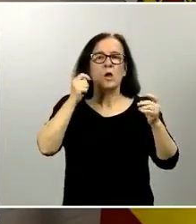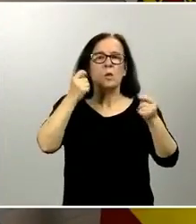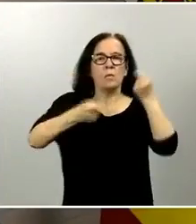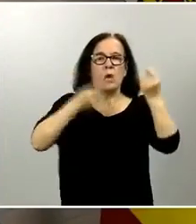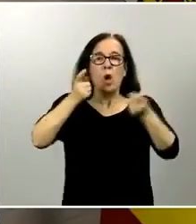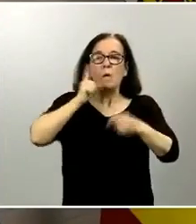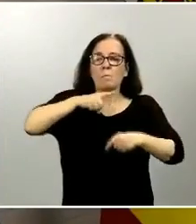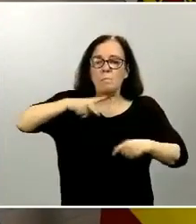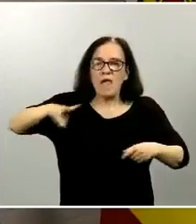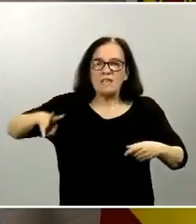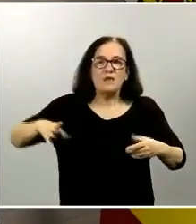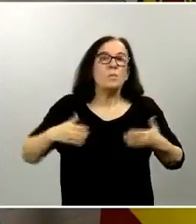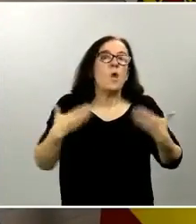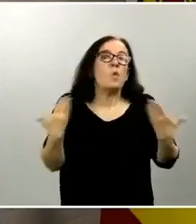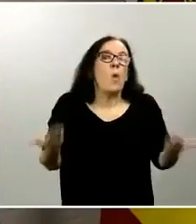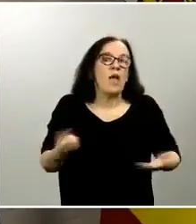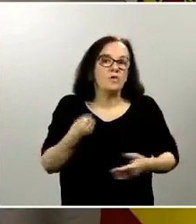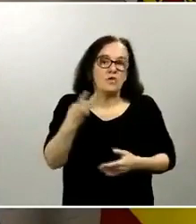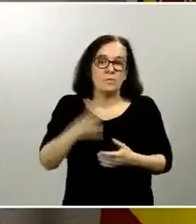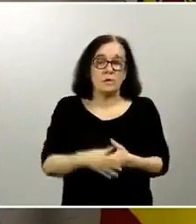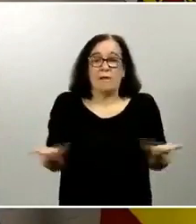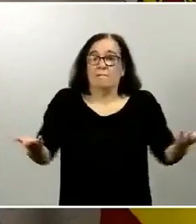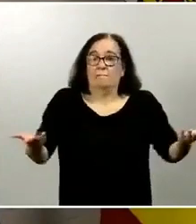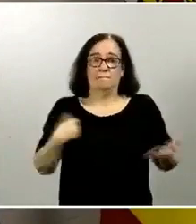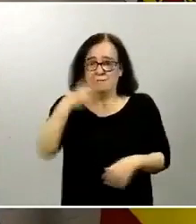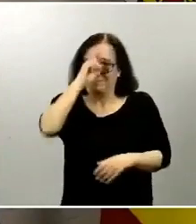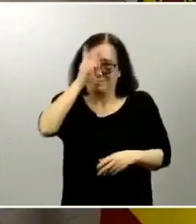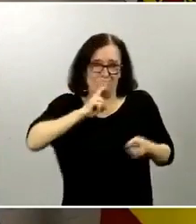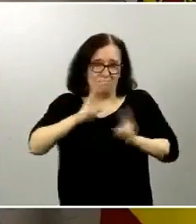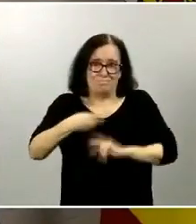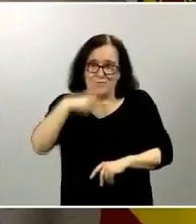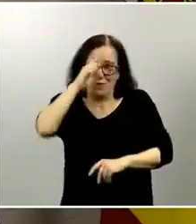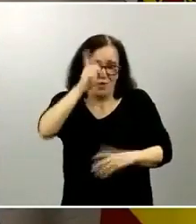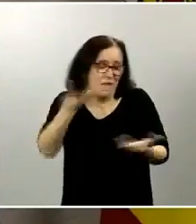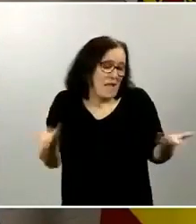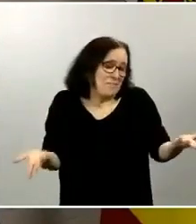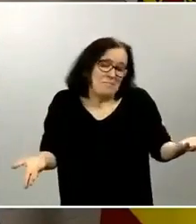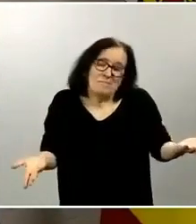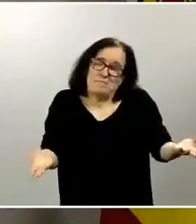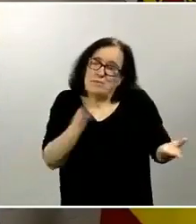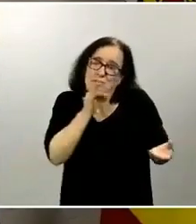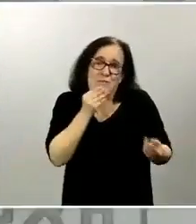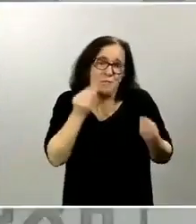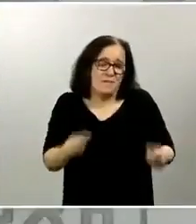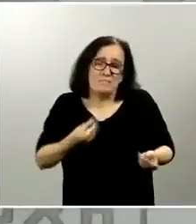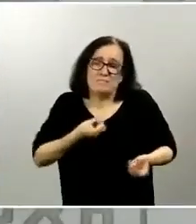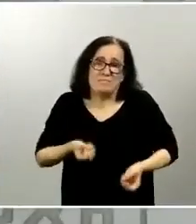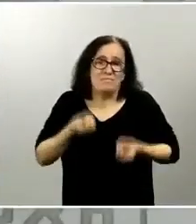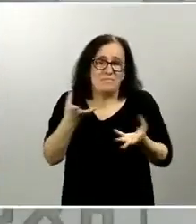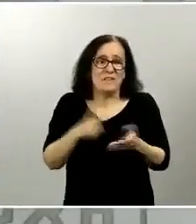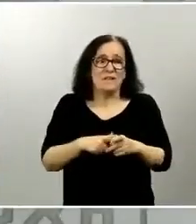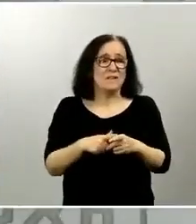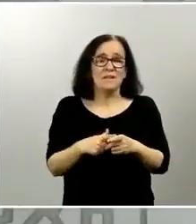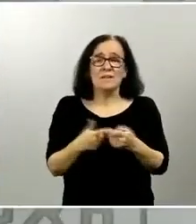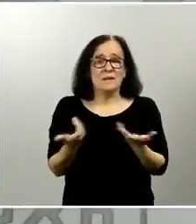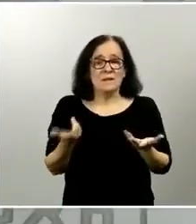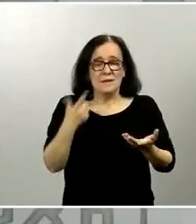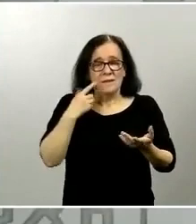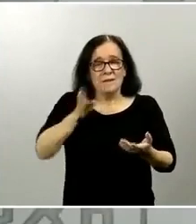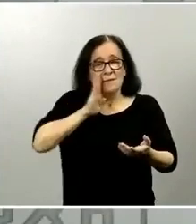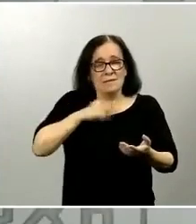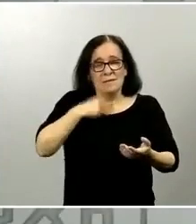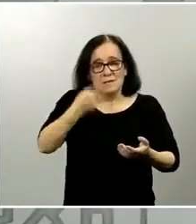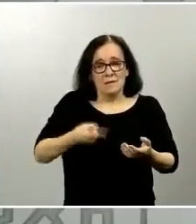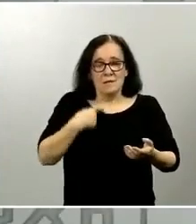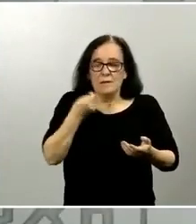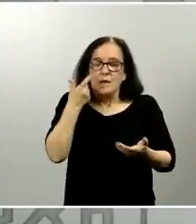pero cuántos ojalá lo supiéramos no es no esto siempre lo digo hay que ir